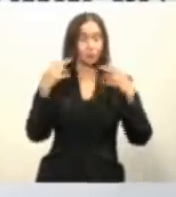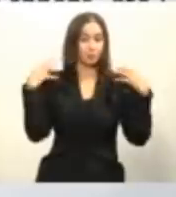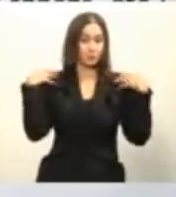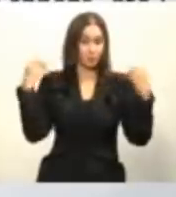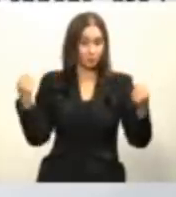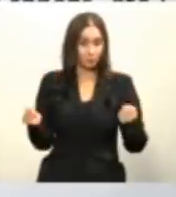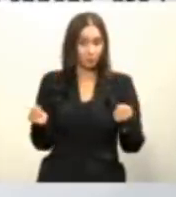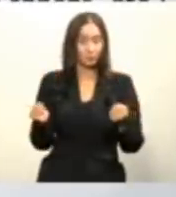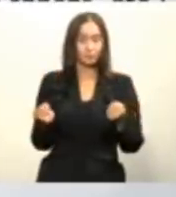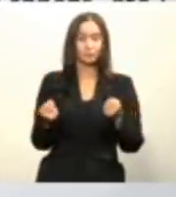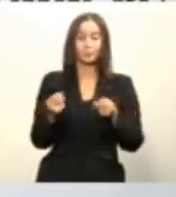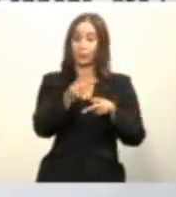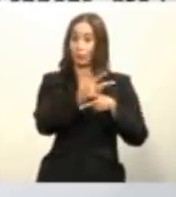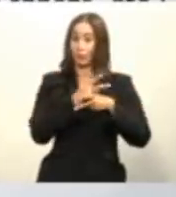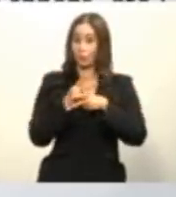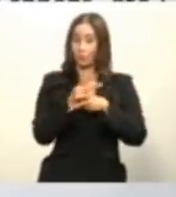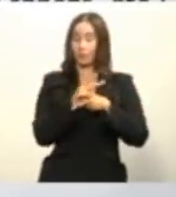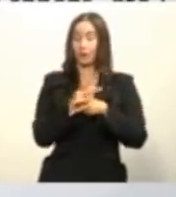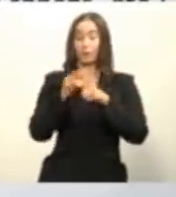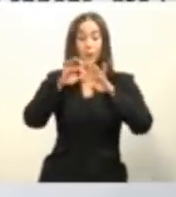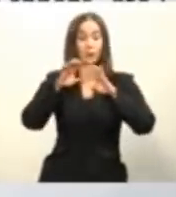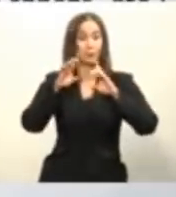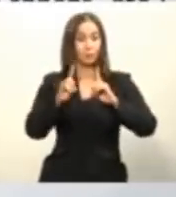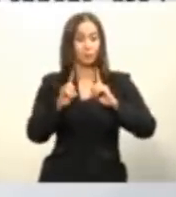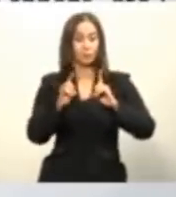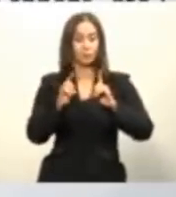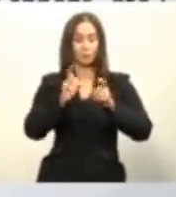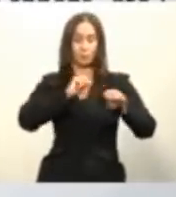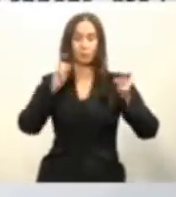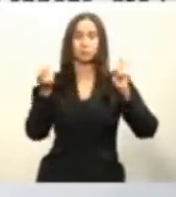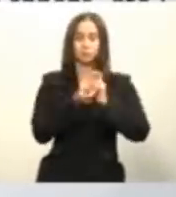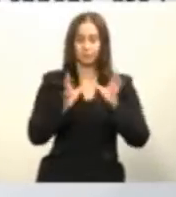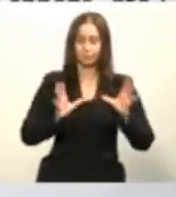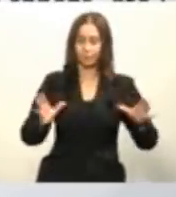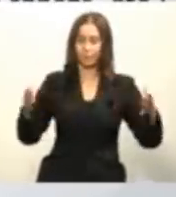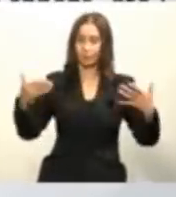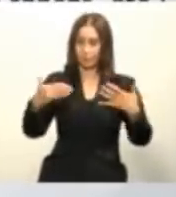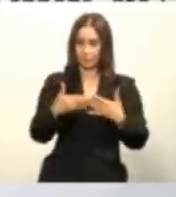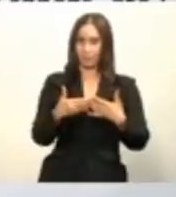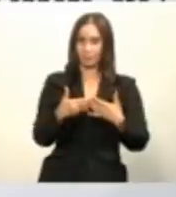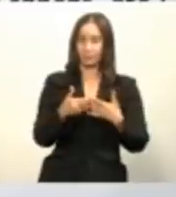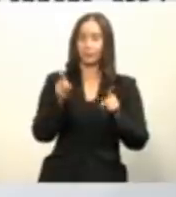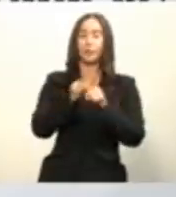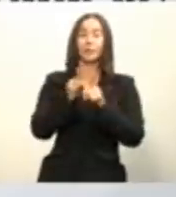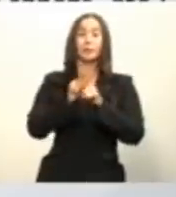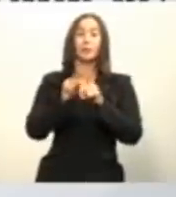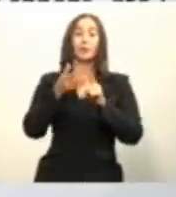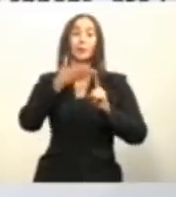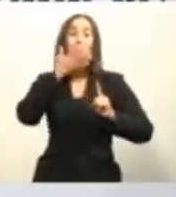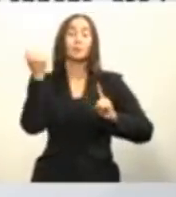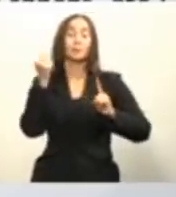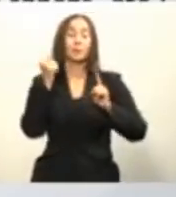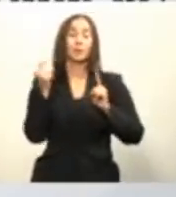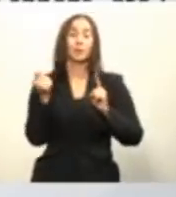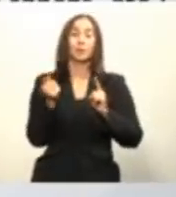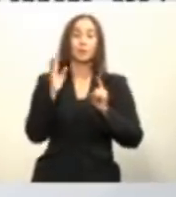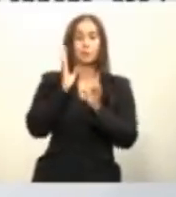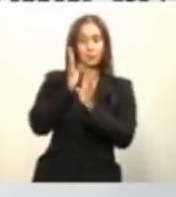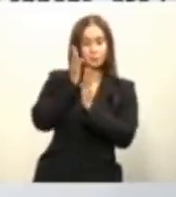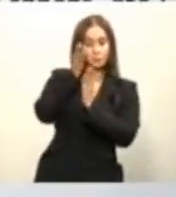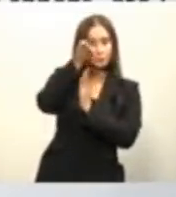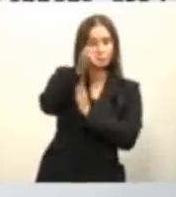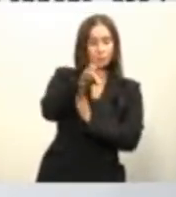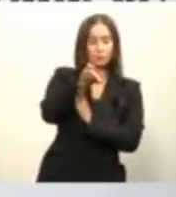educación y la integración comunitaria y lo segundo es una mejora en sectores con los planes de vivienda dirigido a los principales sectores